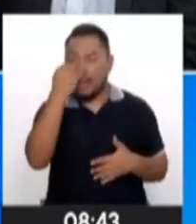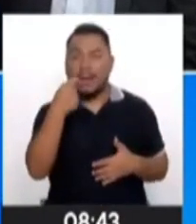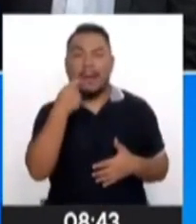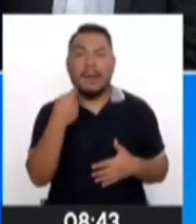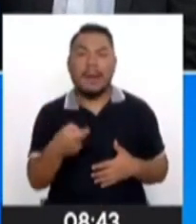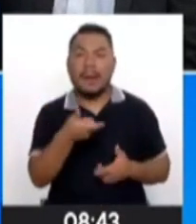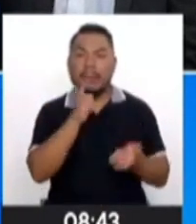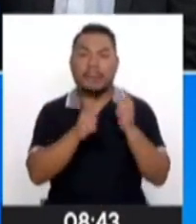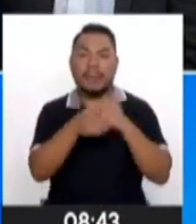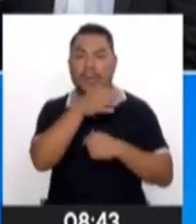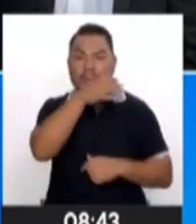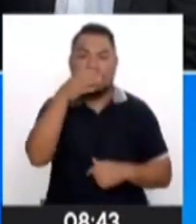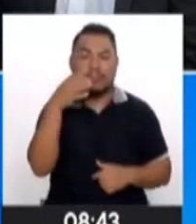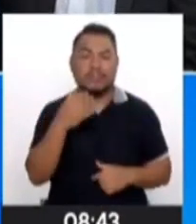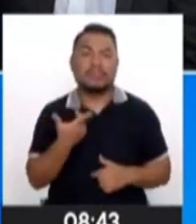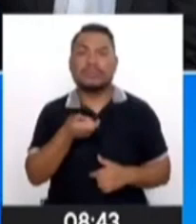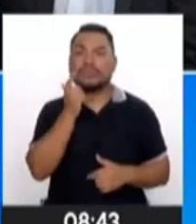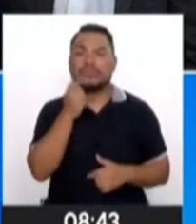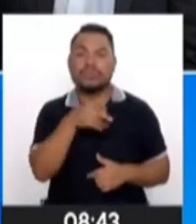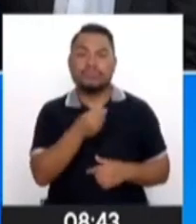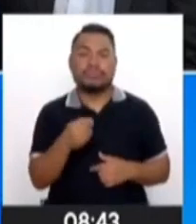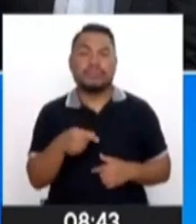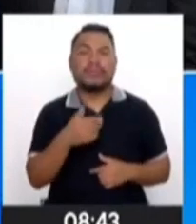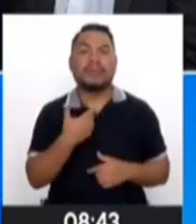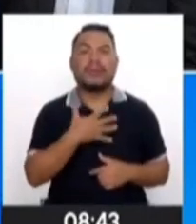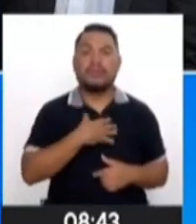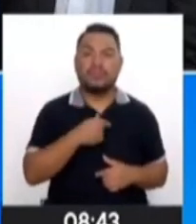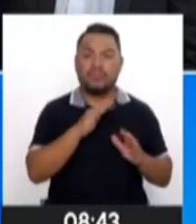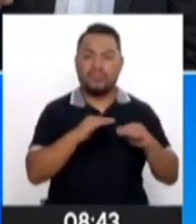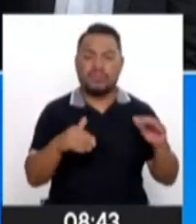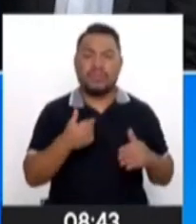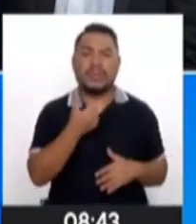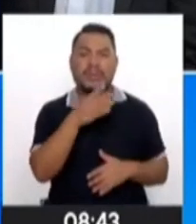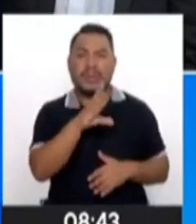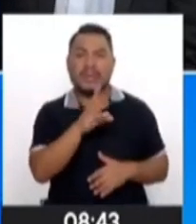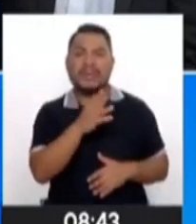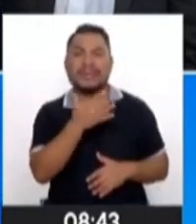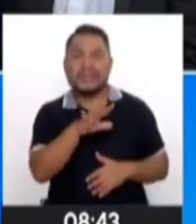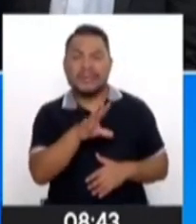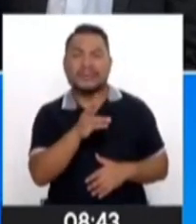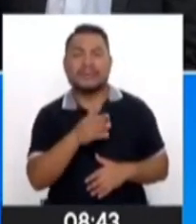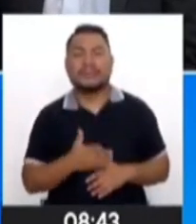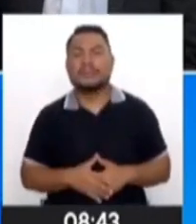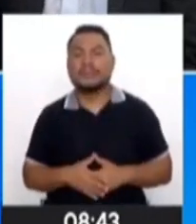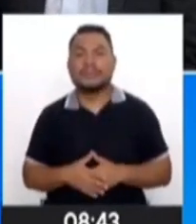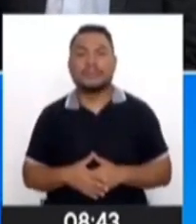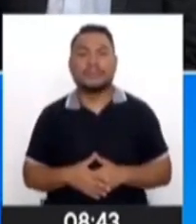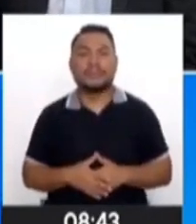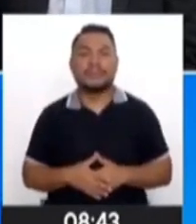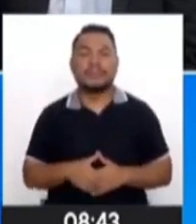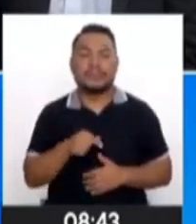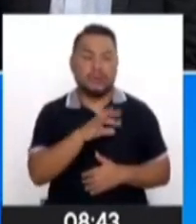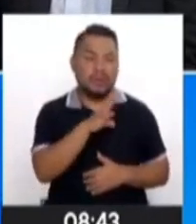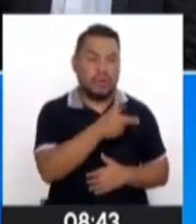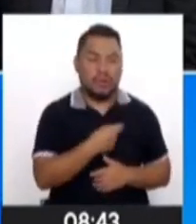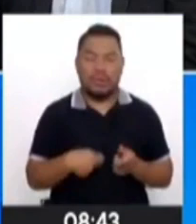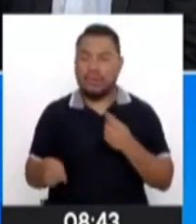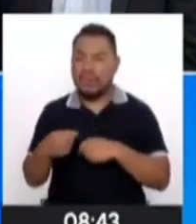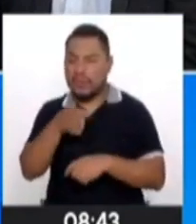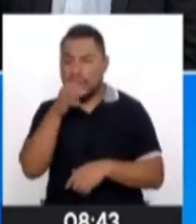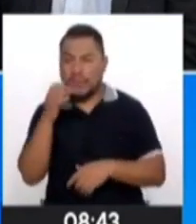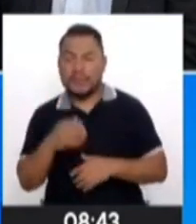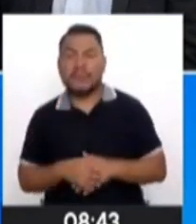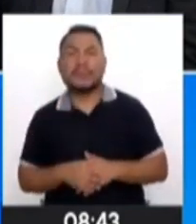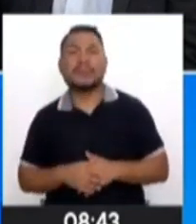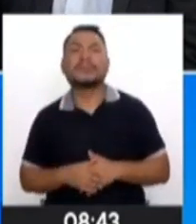su obsesión por ella se ha hecho mayor y ven en Alcohólicos Anónimos una opción para enfrentarlo. Y ese incremento de que existan